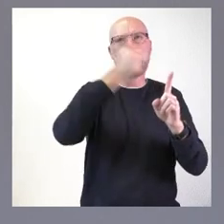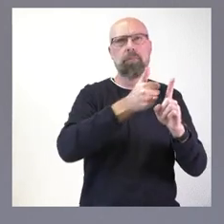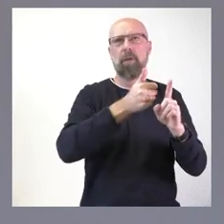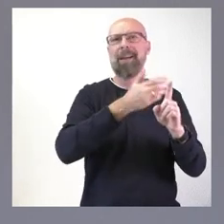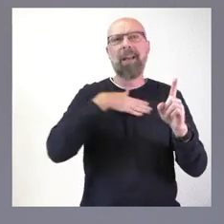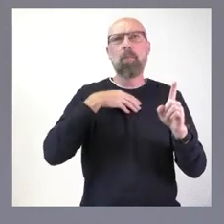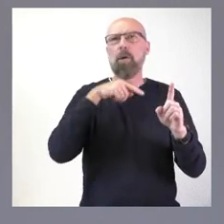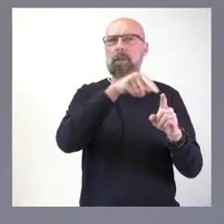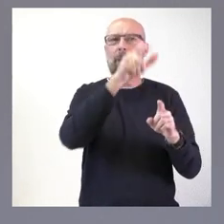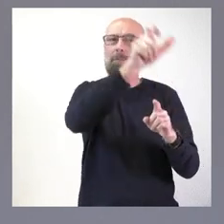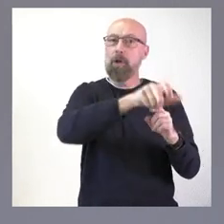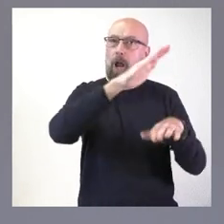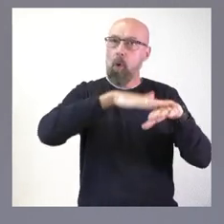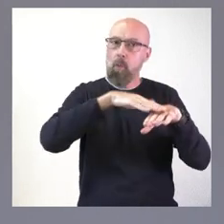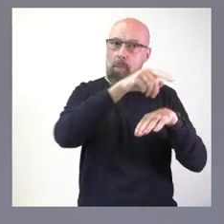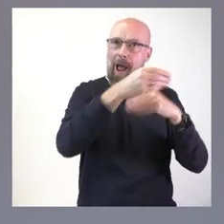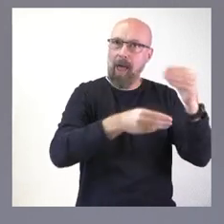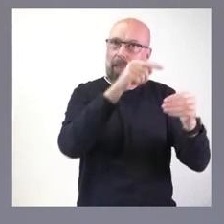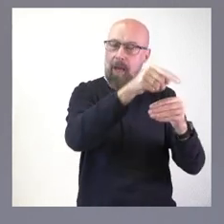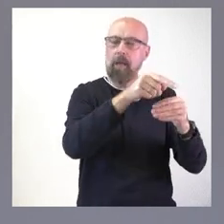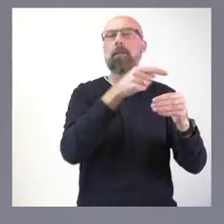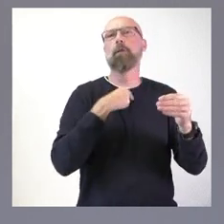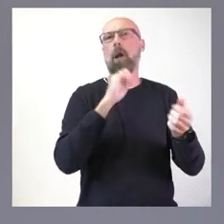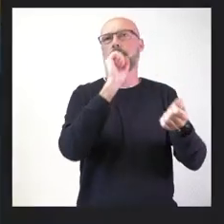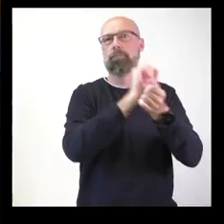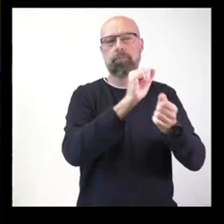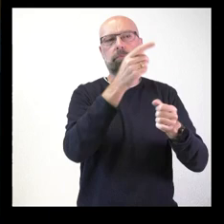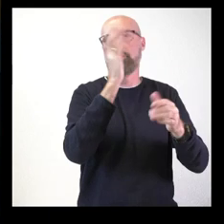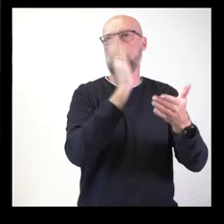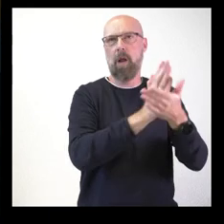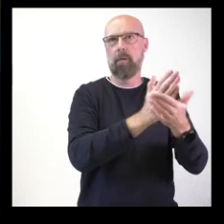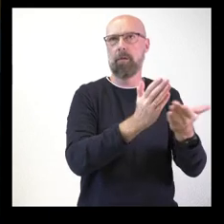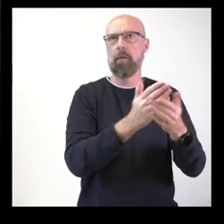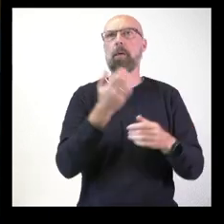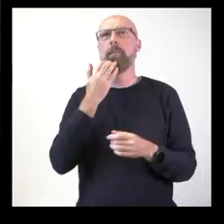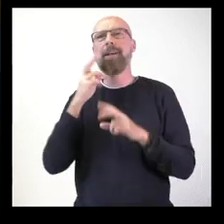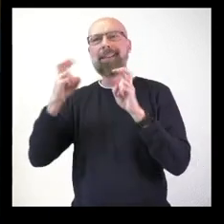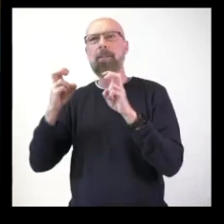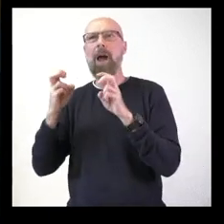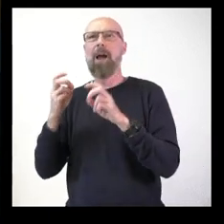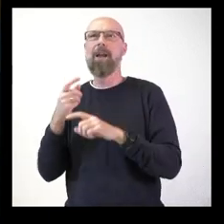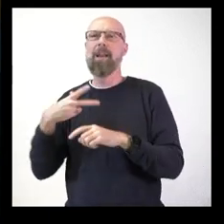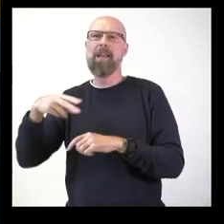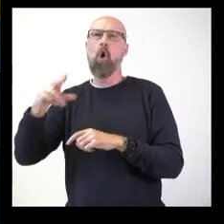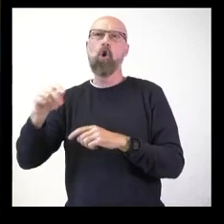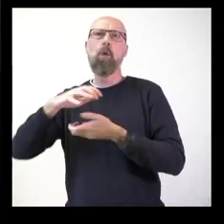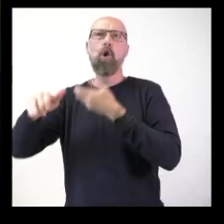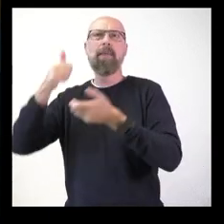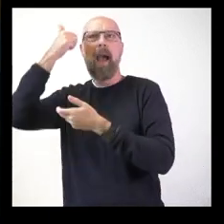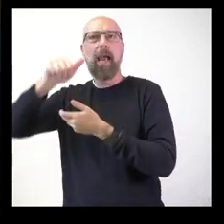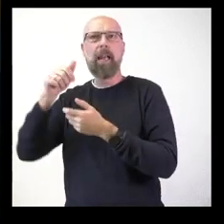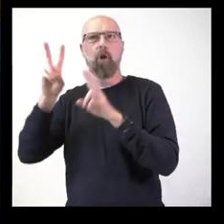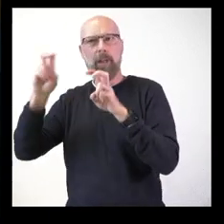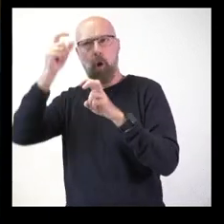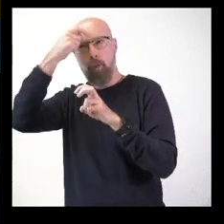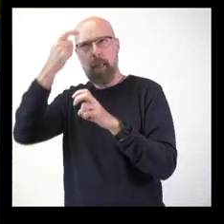la ley sobre esas personas que han cometido ese delito. Pero no ante el negacionismo, ¿no? Ustedes no muestran el rechazo ante el negacionismo de la violencia de género, a pesar de que reconocen